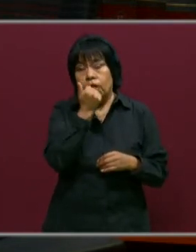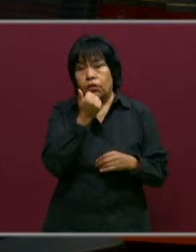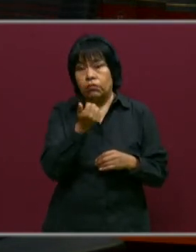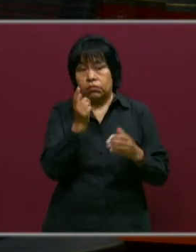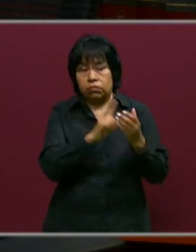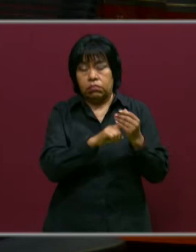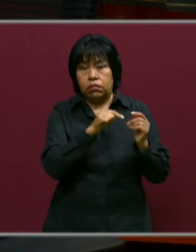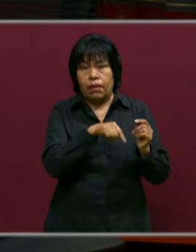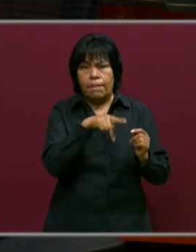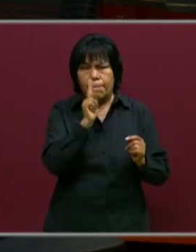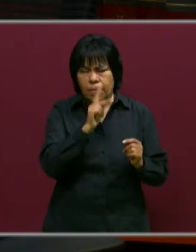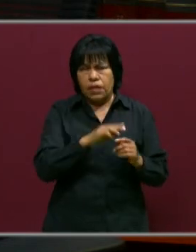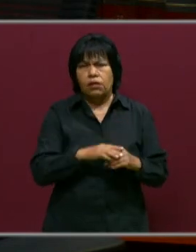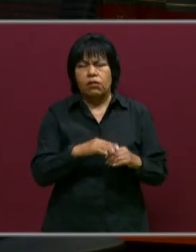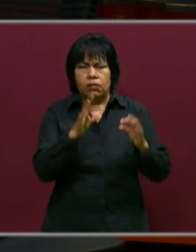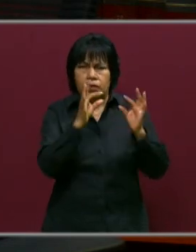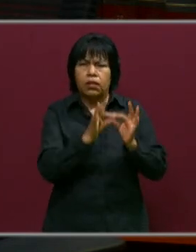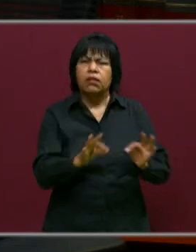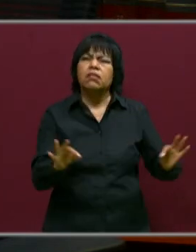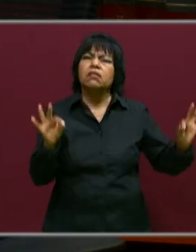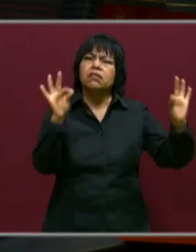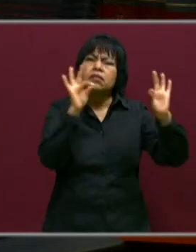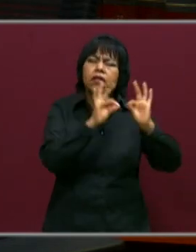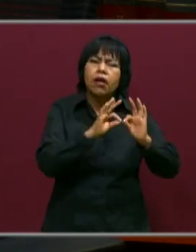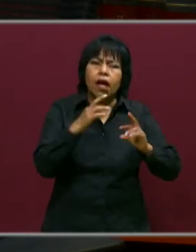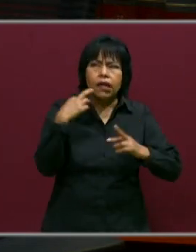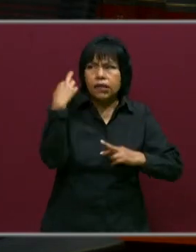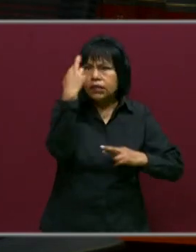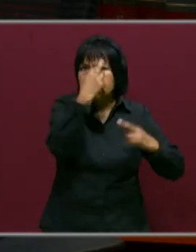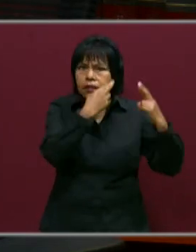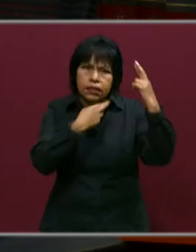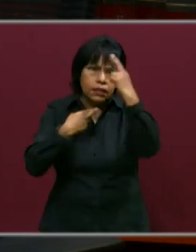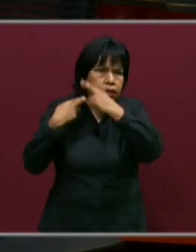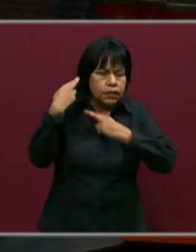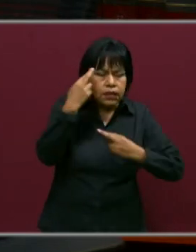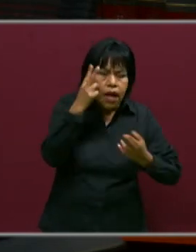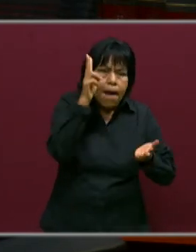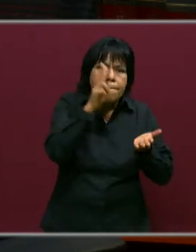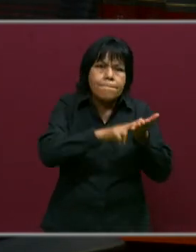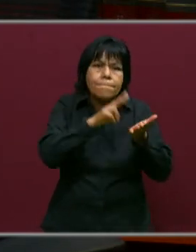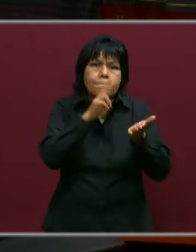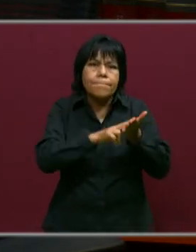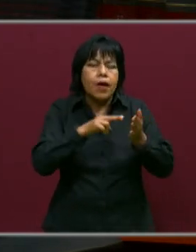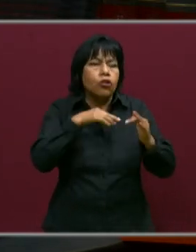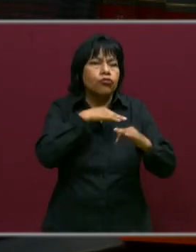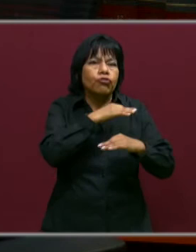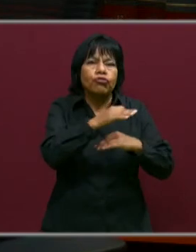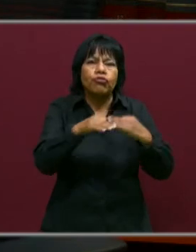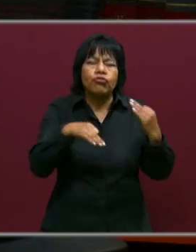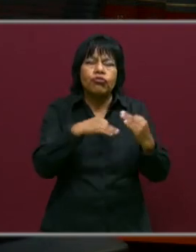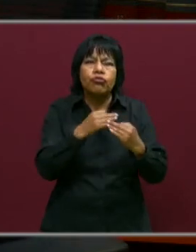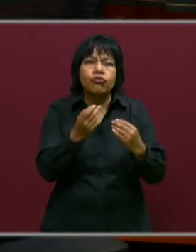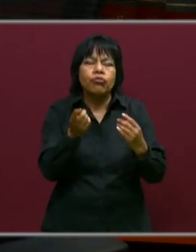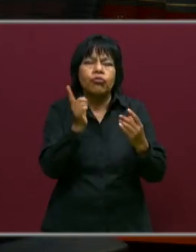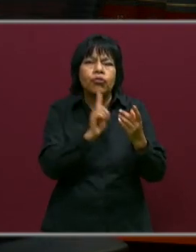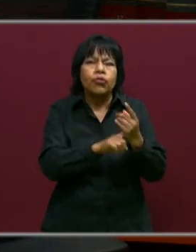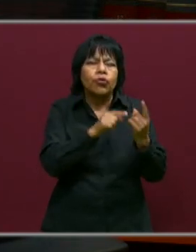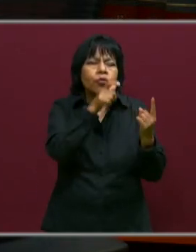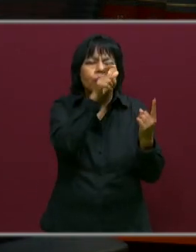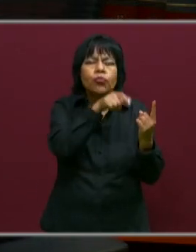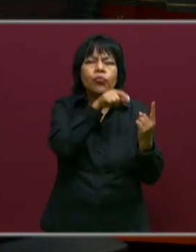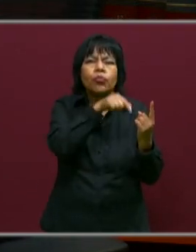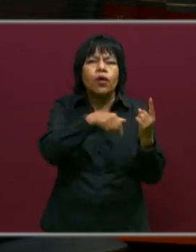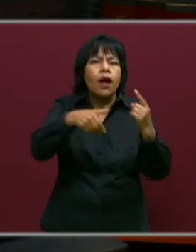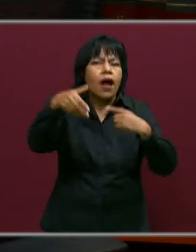pero también tendría, valdría la pena revisar y valorar todo lo que el niño ha aprendido